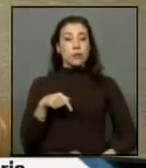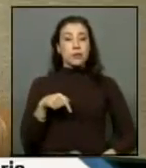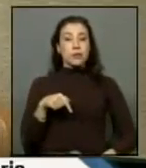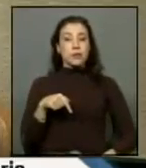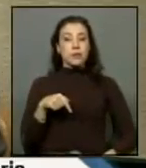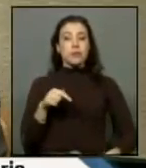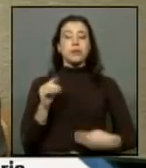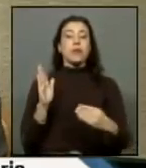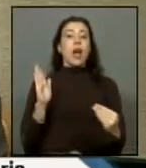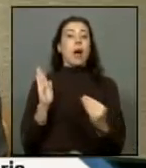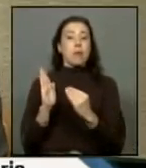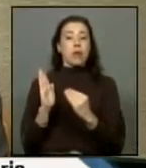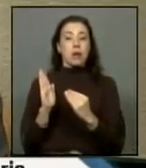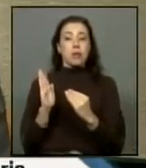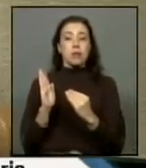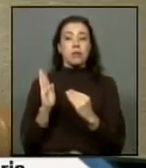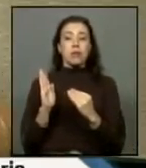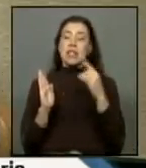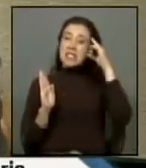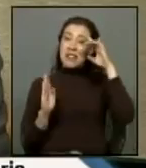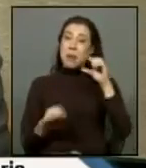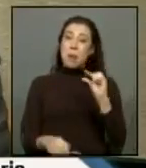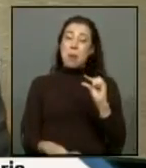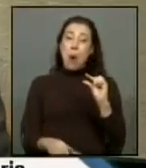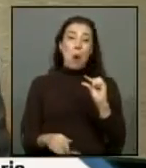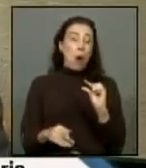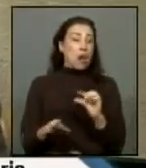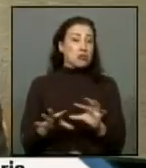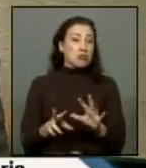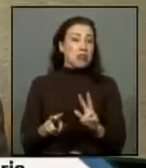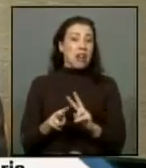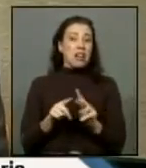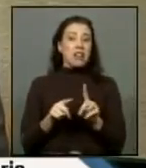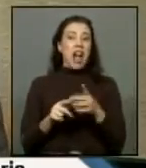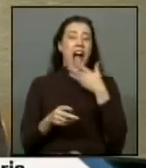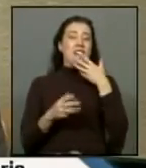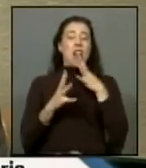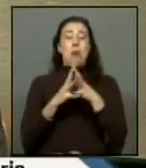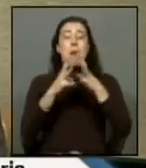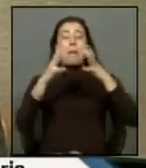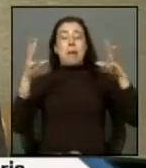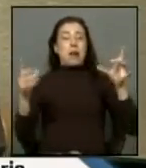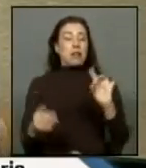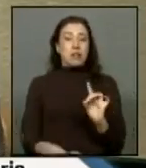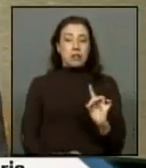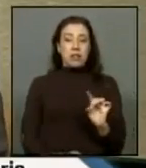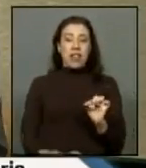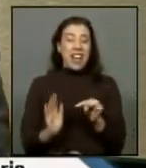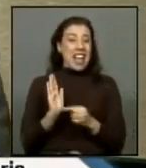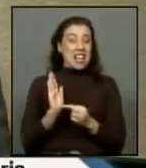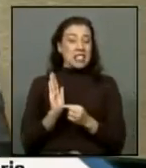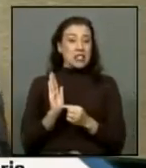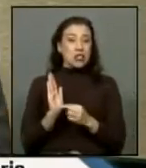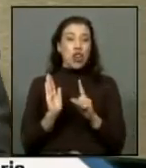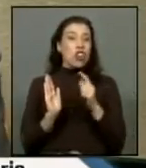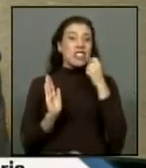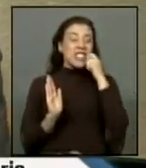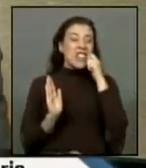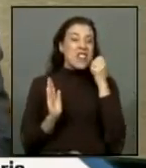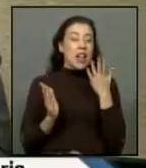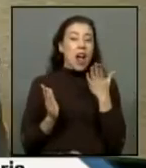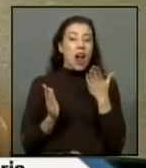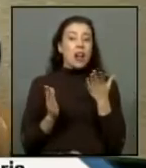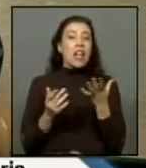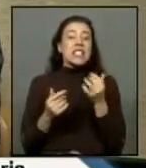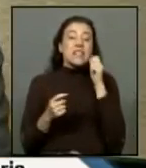sabemos que es poco no es mucho como se ha dicho aquí se ha exagerado y se ha sobredimensionado esto no vale lo que ha valido